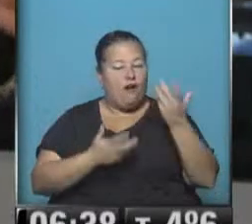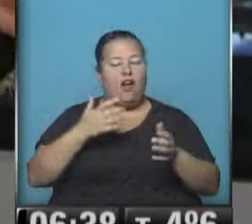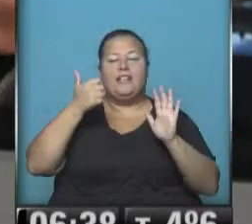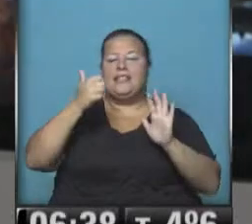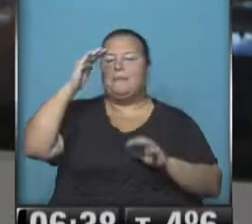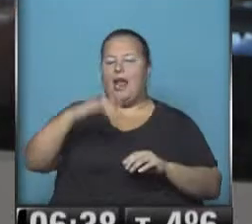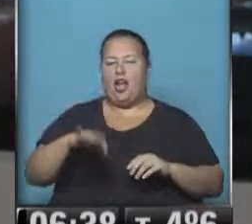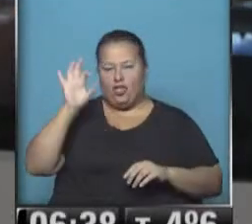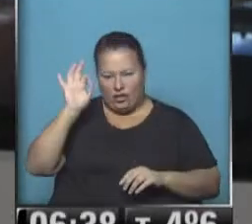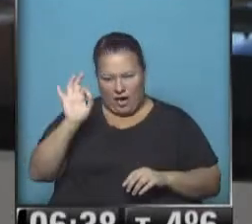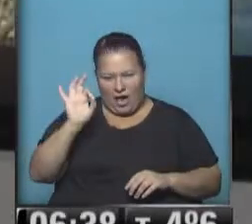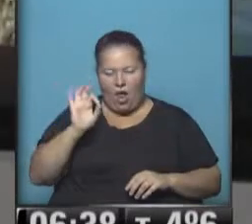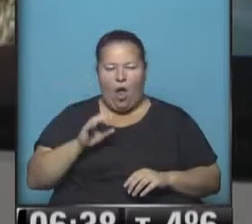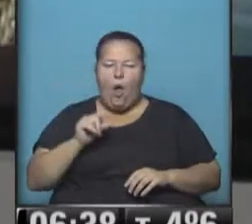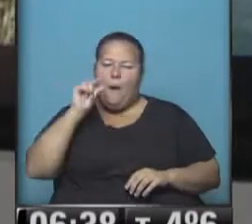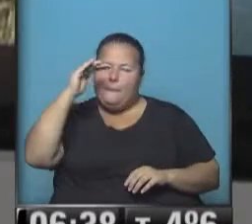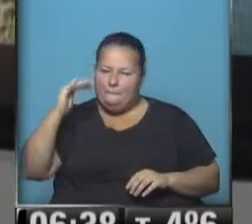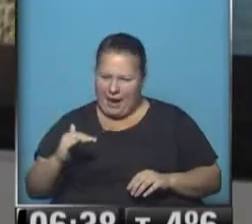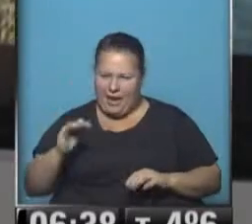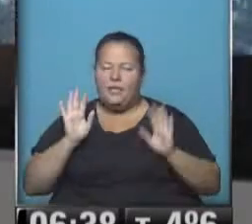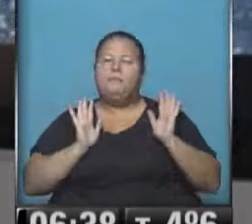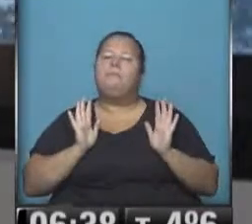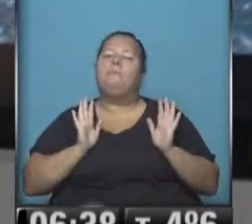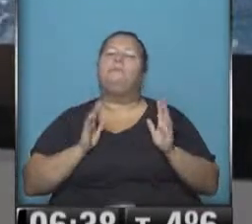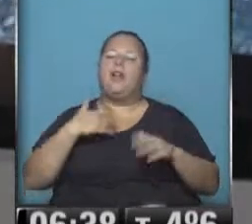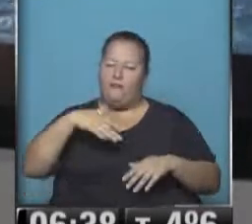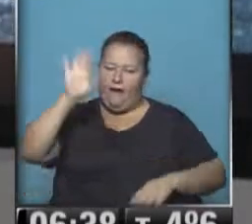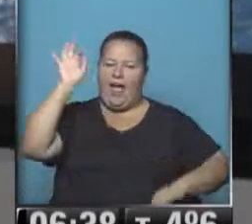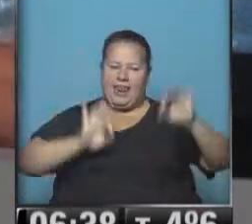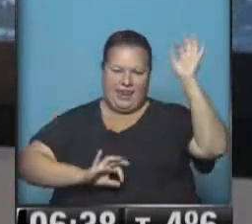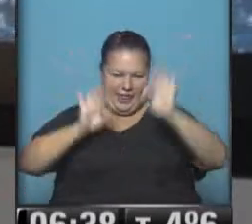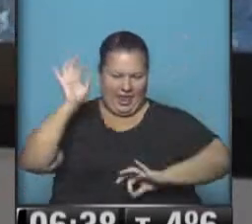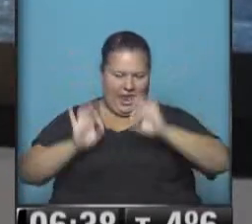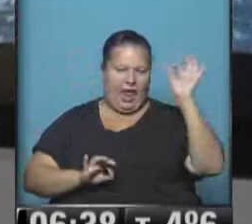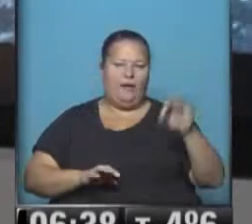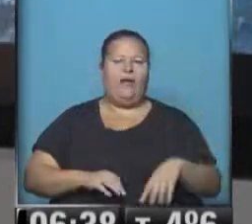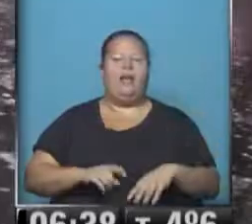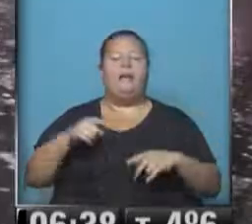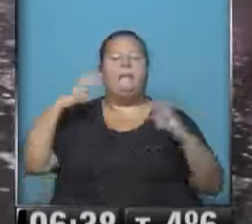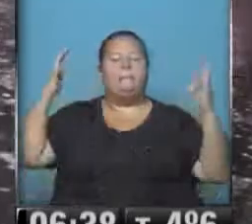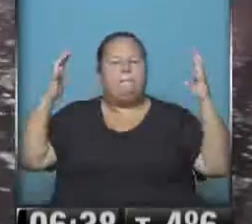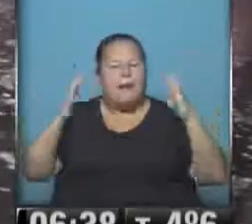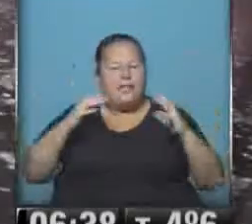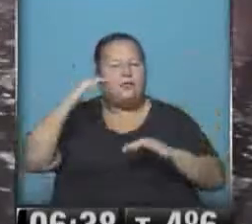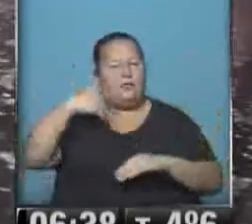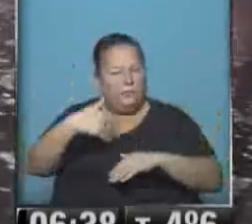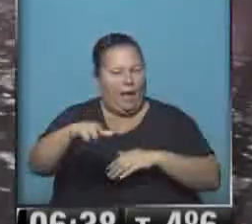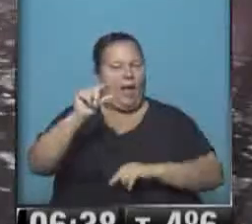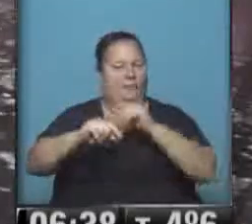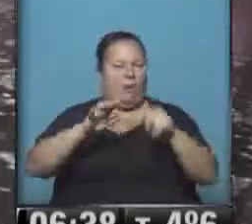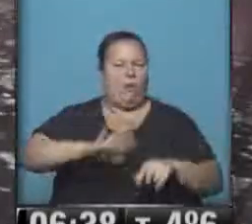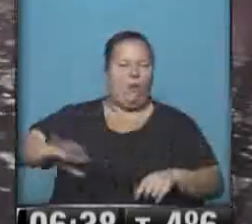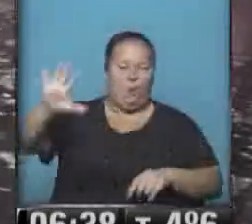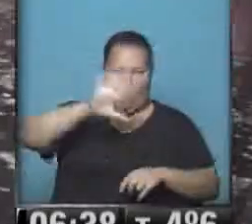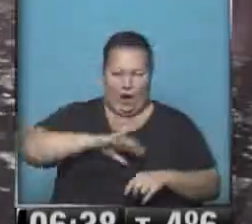6 bajo cero. Un poquitito menos, pero sí que va a nevar. Está entrando baja presión atmosférica a esa zona del